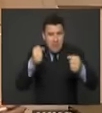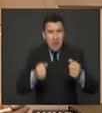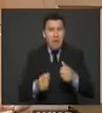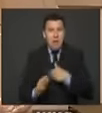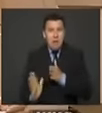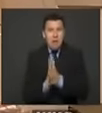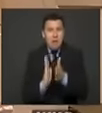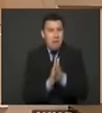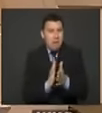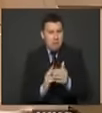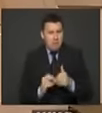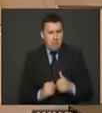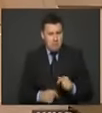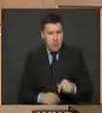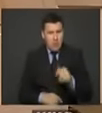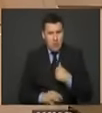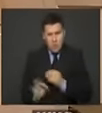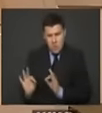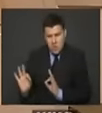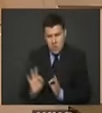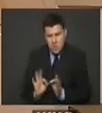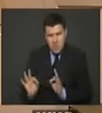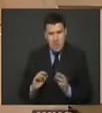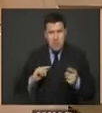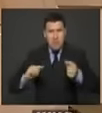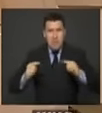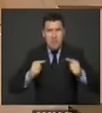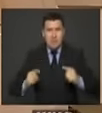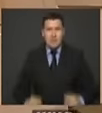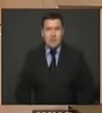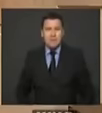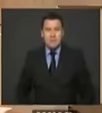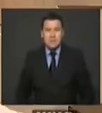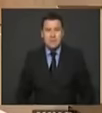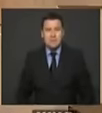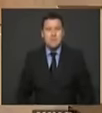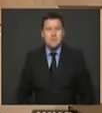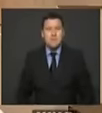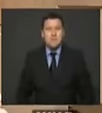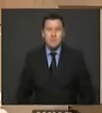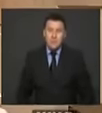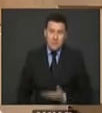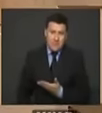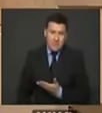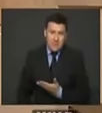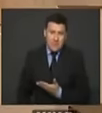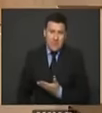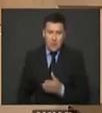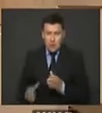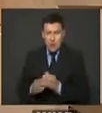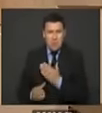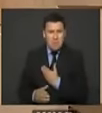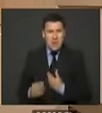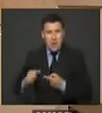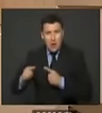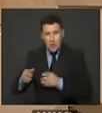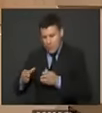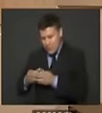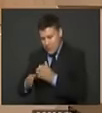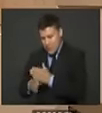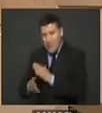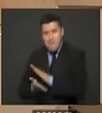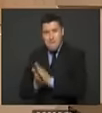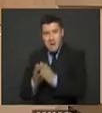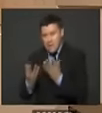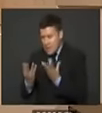información para poder preparar este debate. Al senador Roy Barreras, presidente de nuestra comisión, y a todos los miembros de la Comisión de